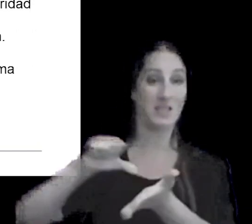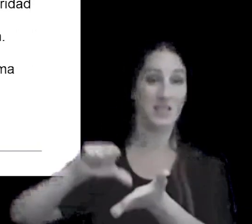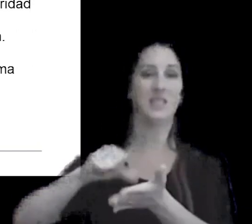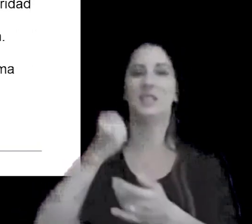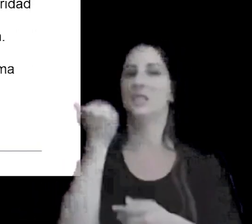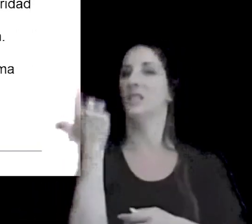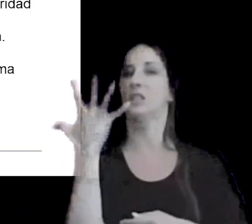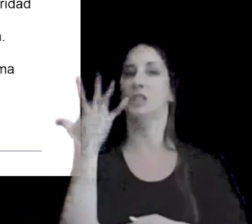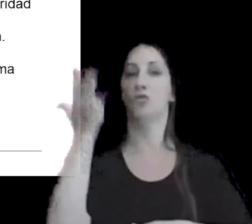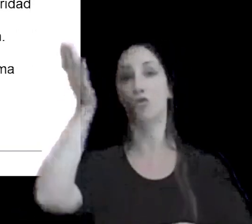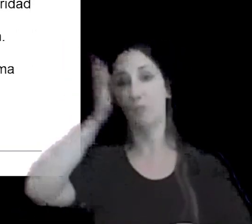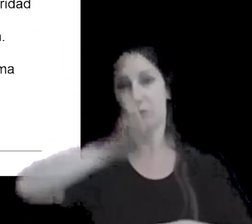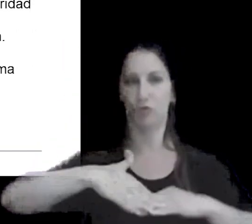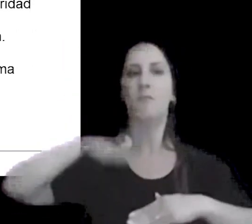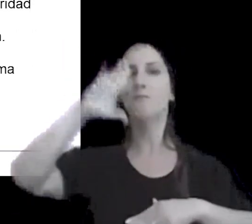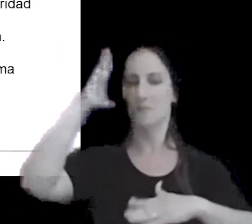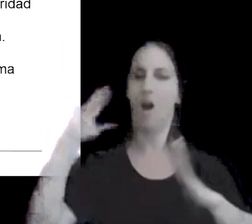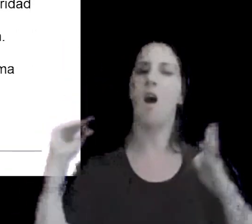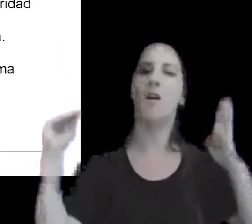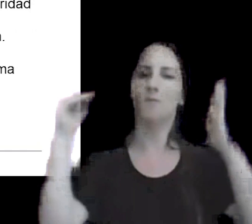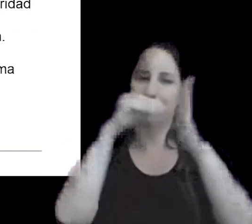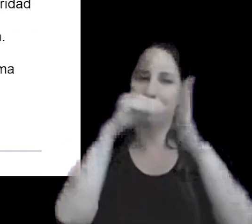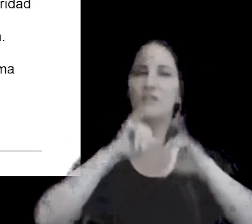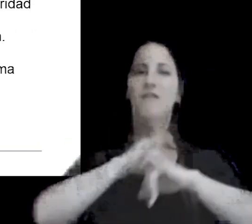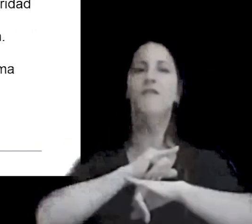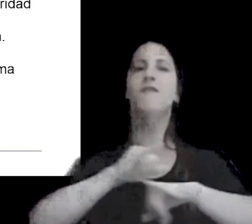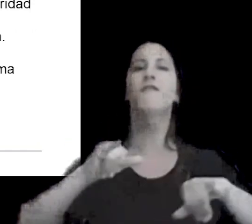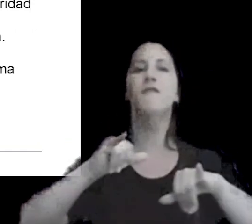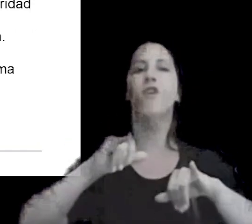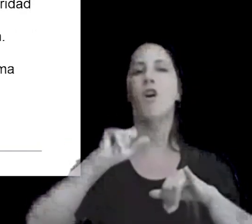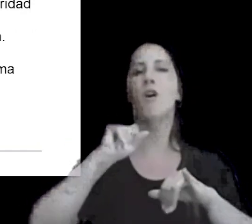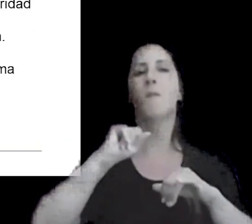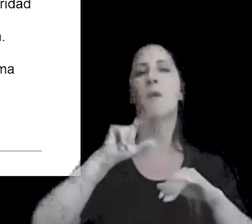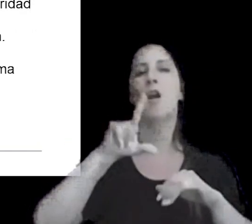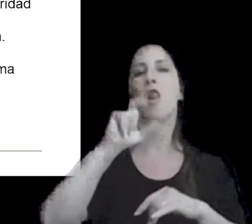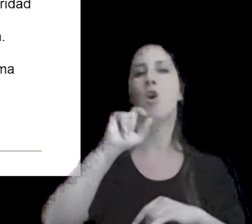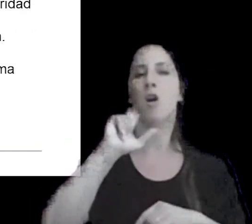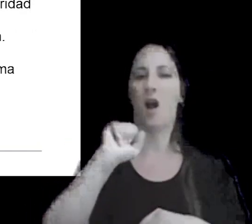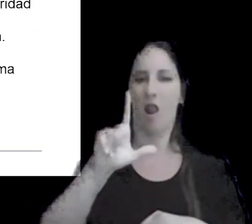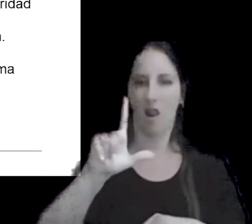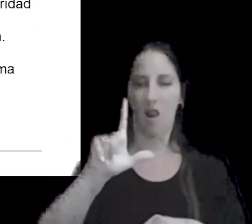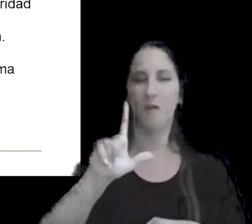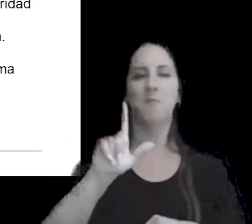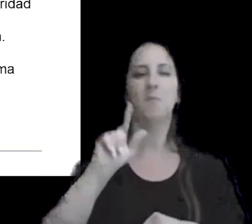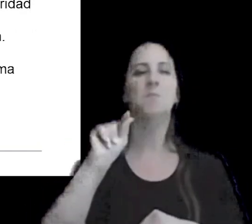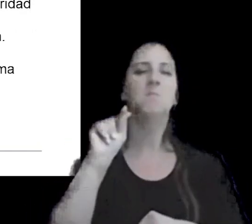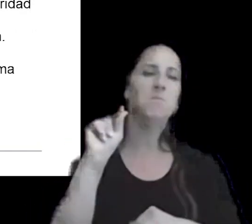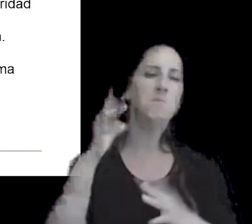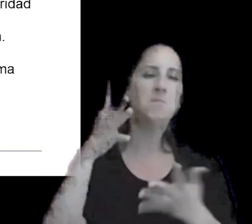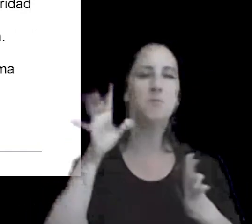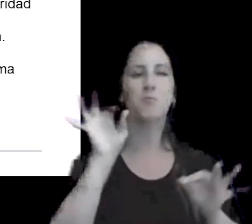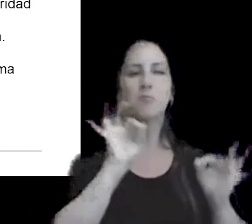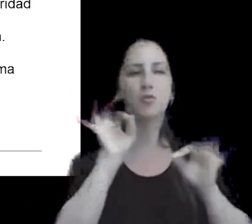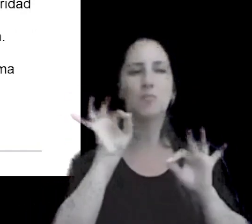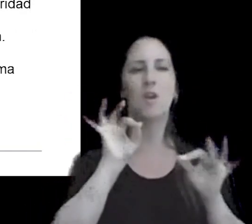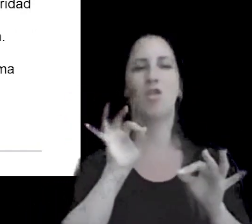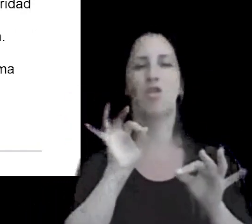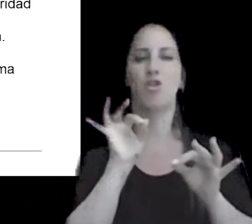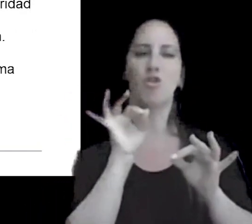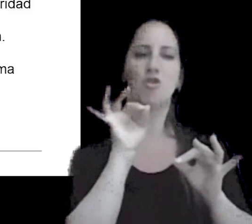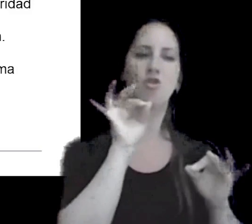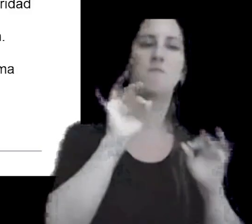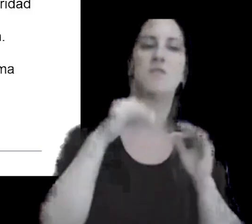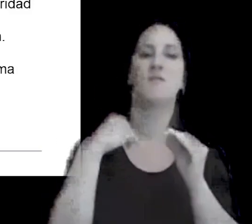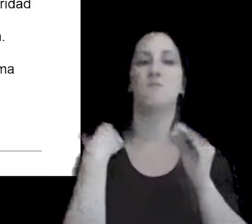implementados requisitos de informe local fíjense incluso un poquito menos que los